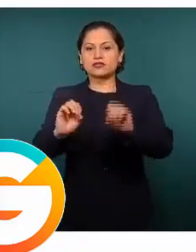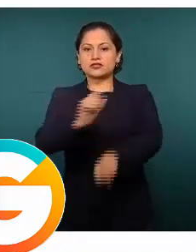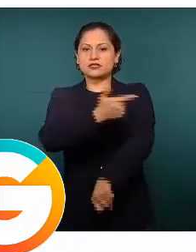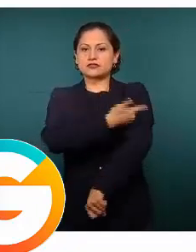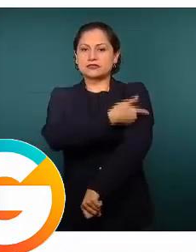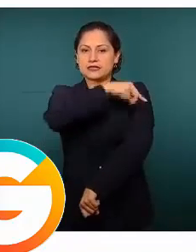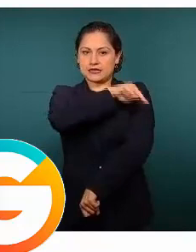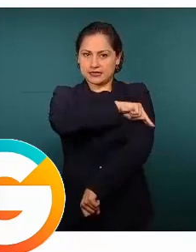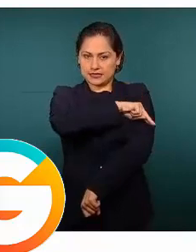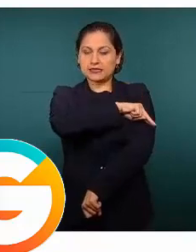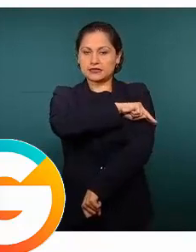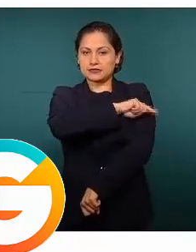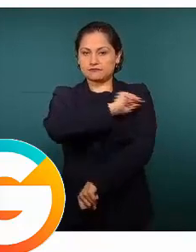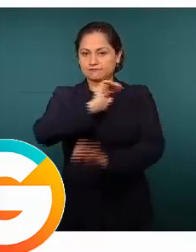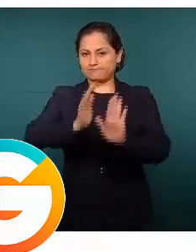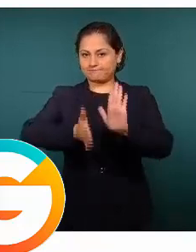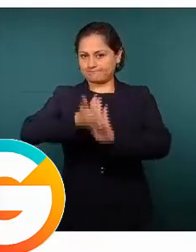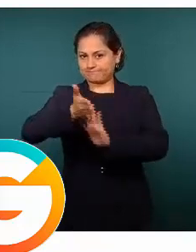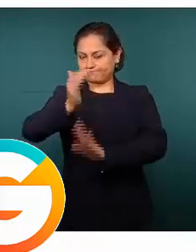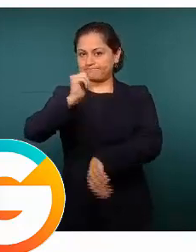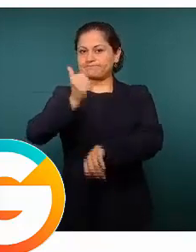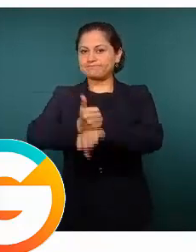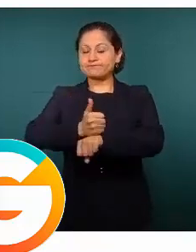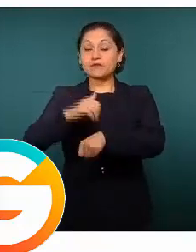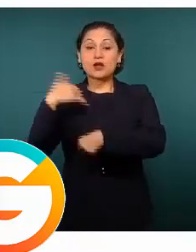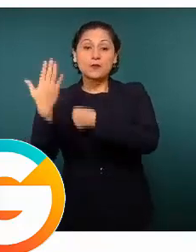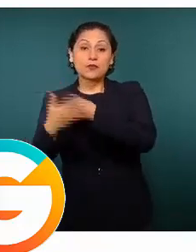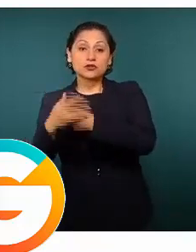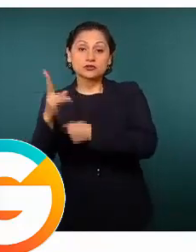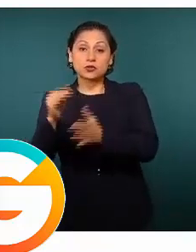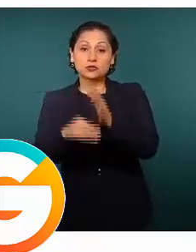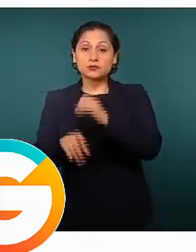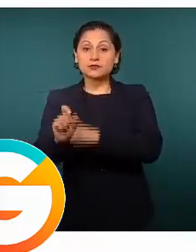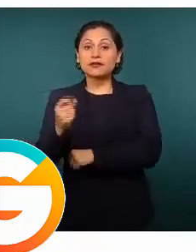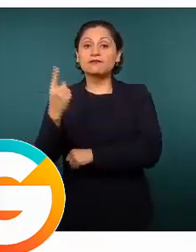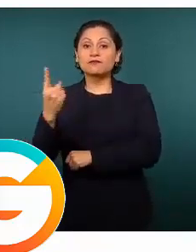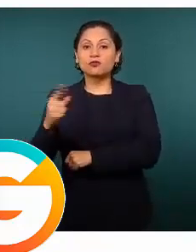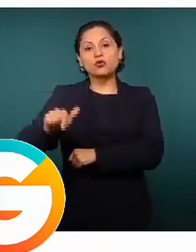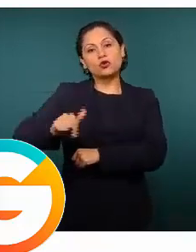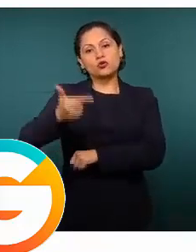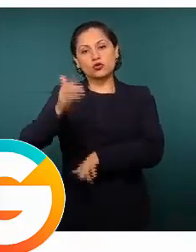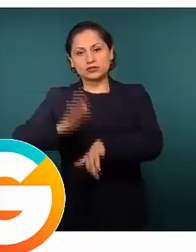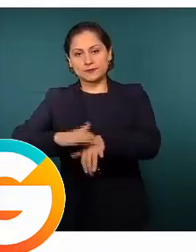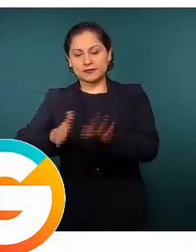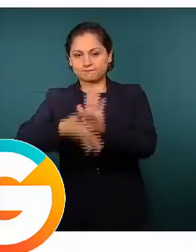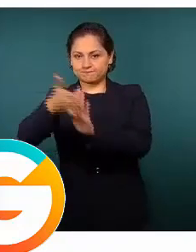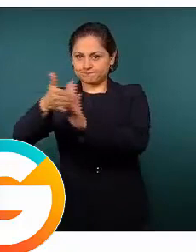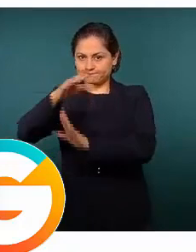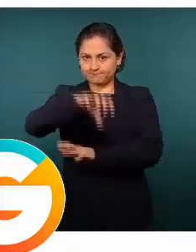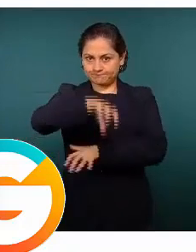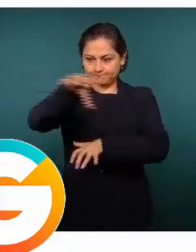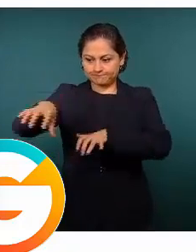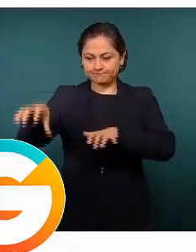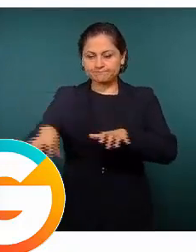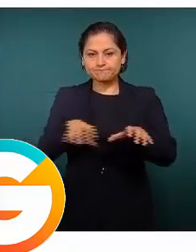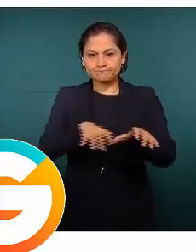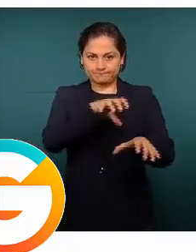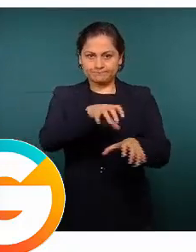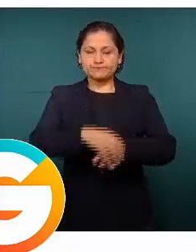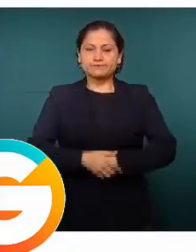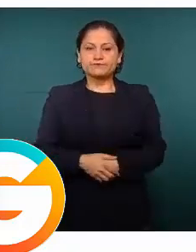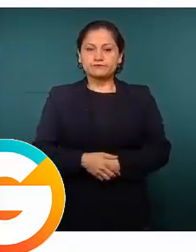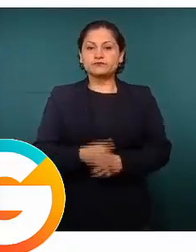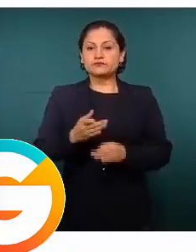para el siguiente año 12 más, llevamos en estas 12 para el